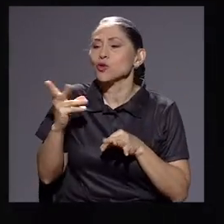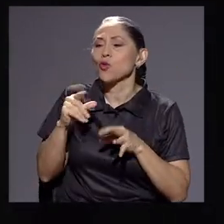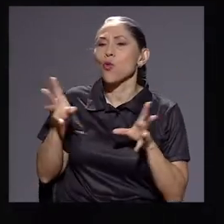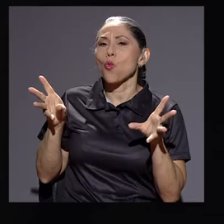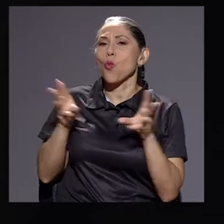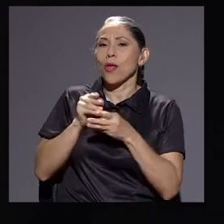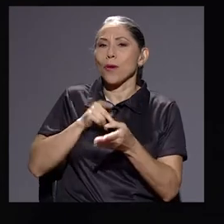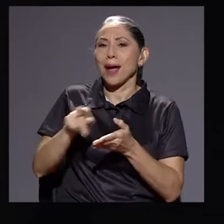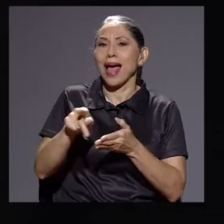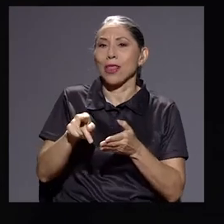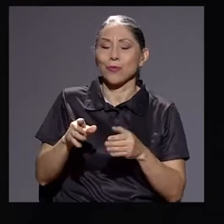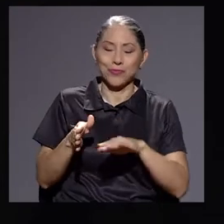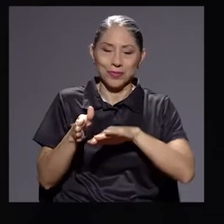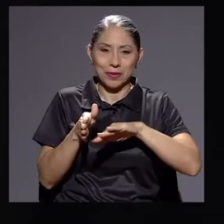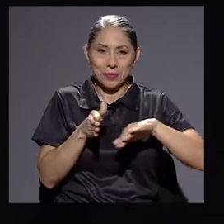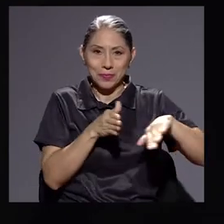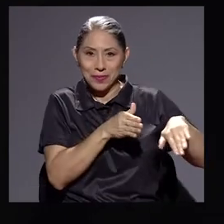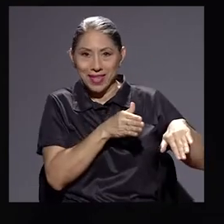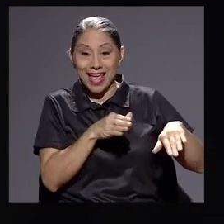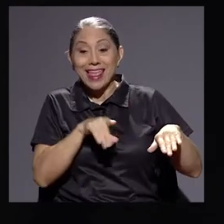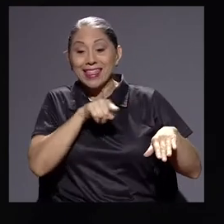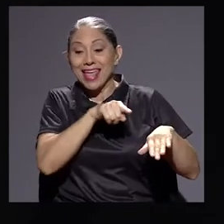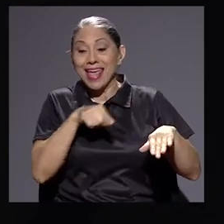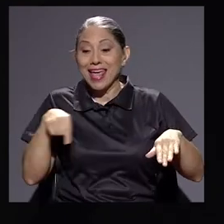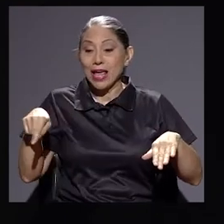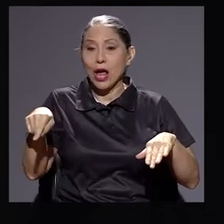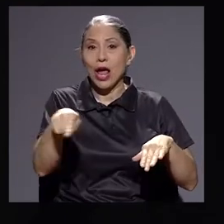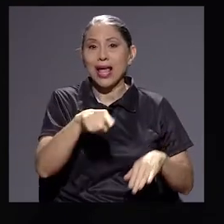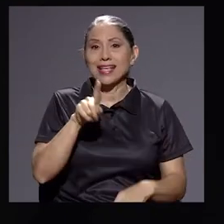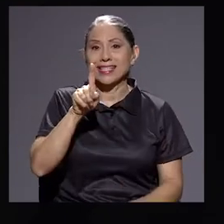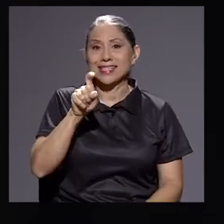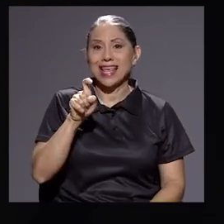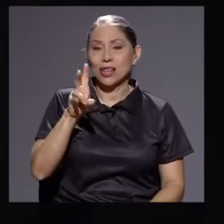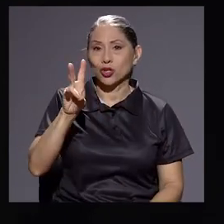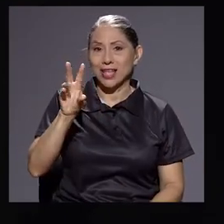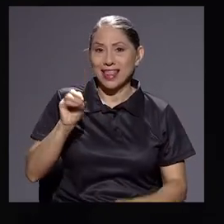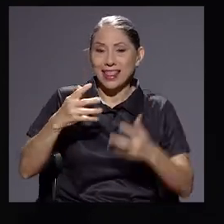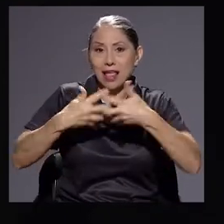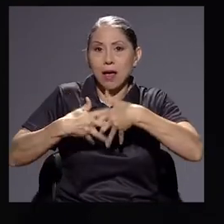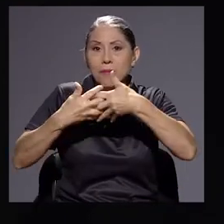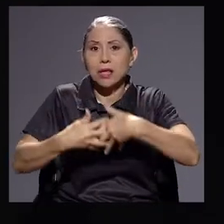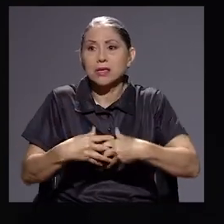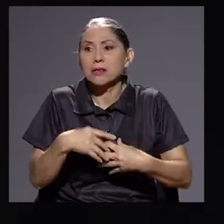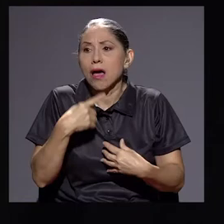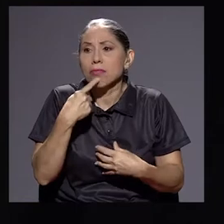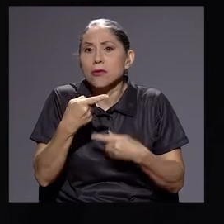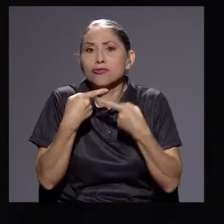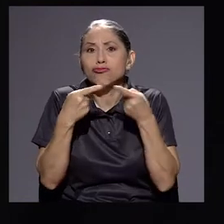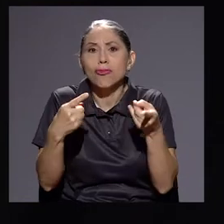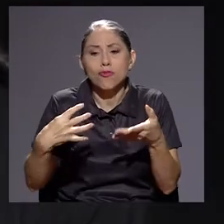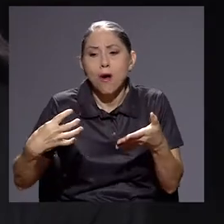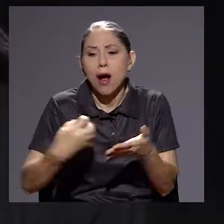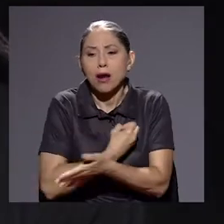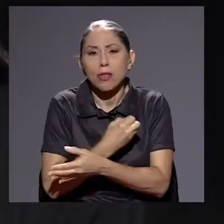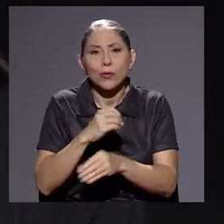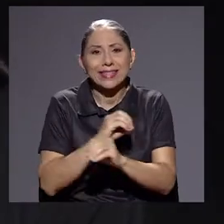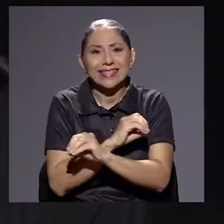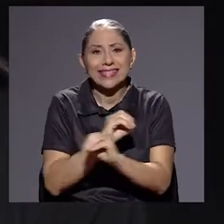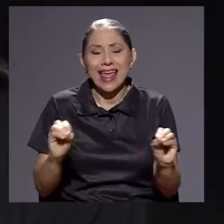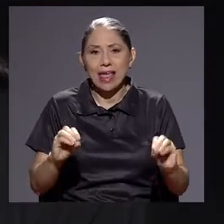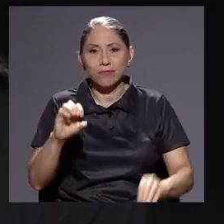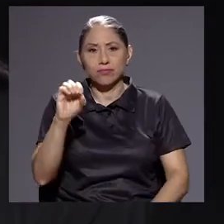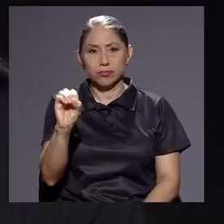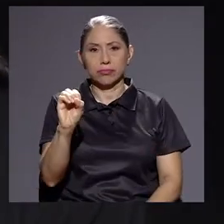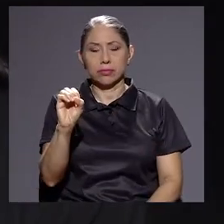Y del restante, 170 de esos grandes contribuyentes, no han reportado ganancias. Del restante,